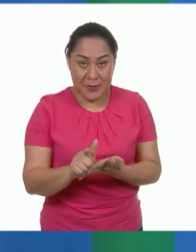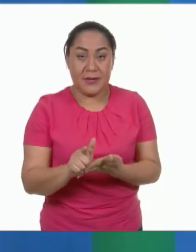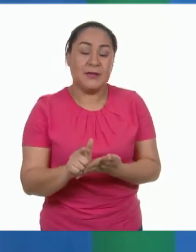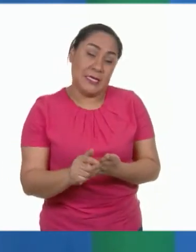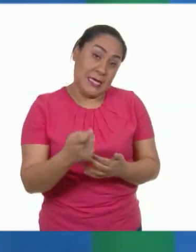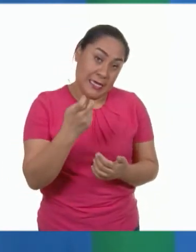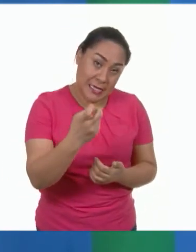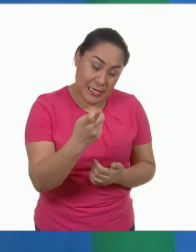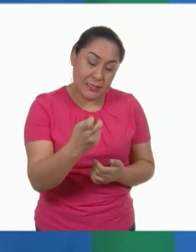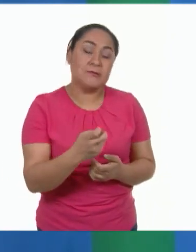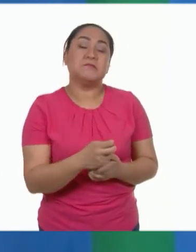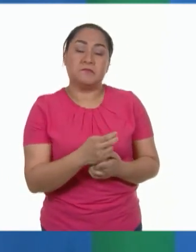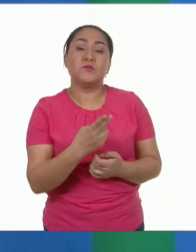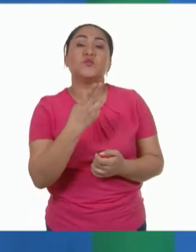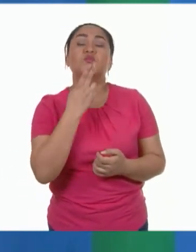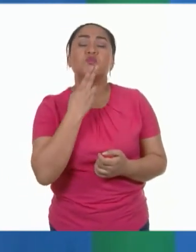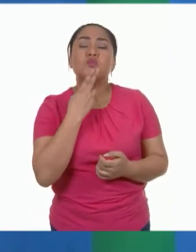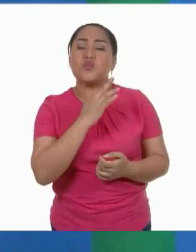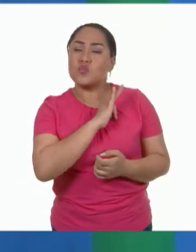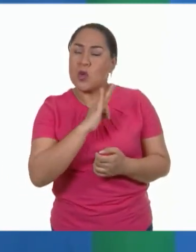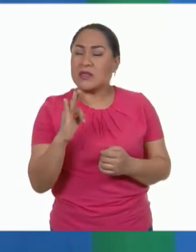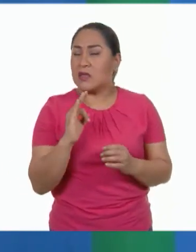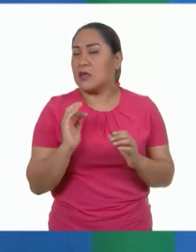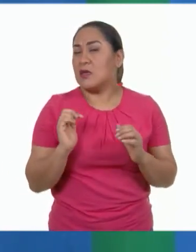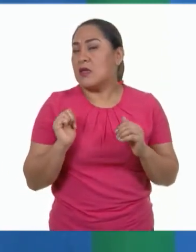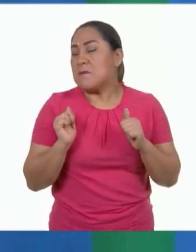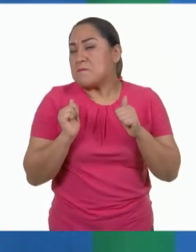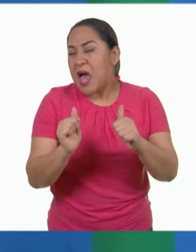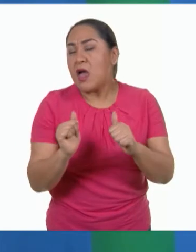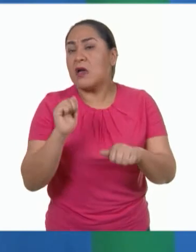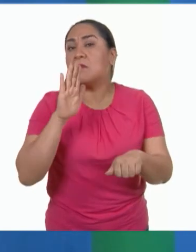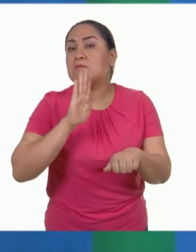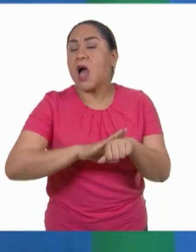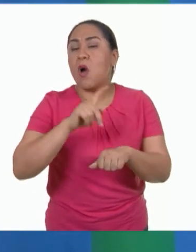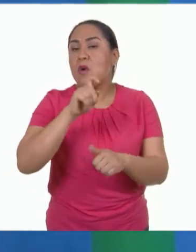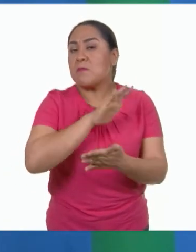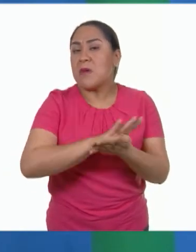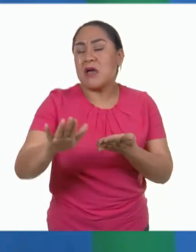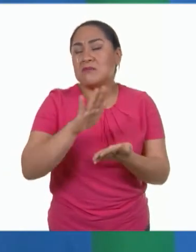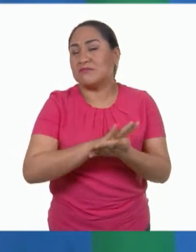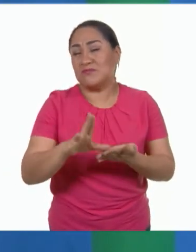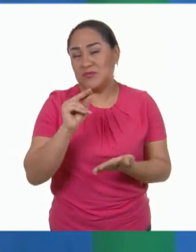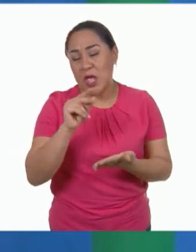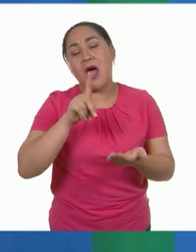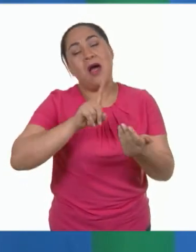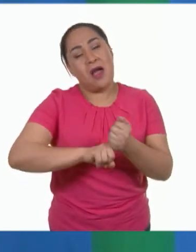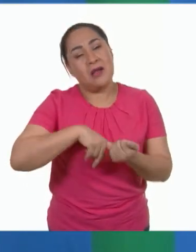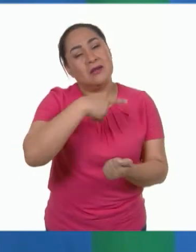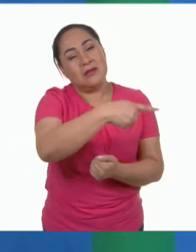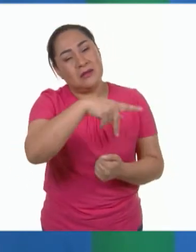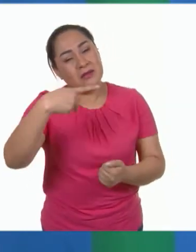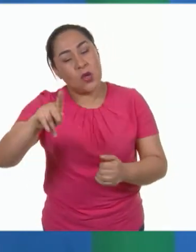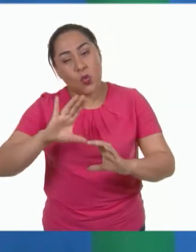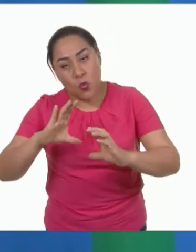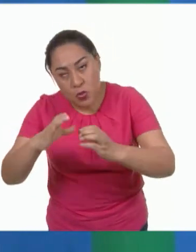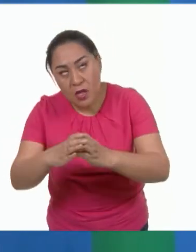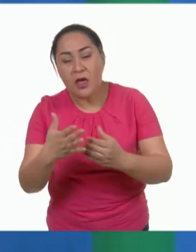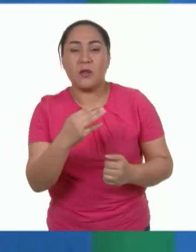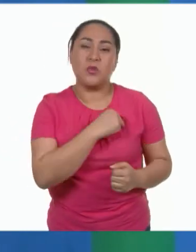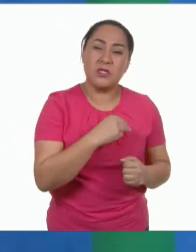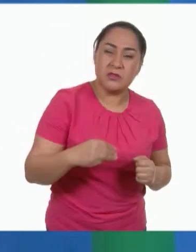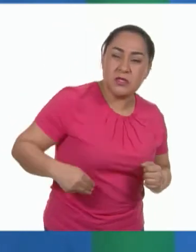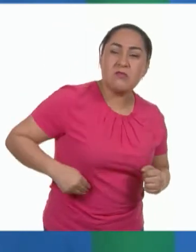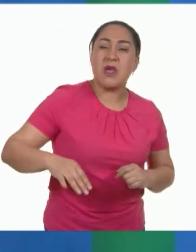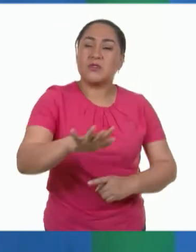vez, ayuda a colaborar a la prevención de la escasez de este recurso en nuestras colonias, comunidades, municipios